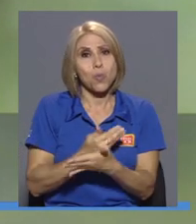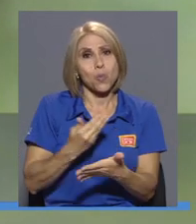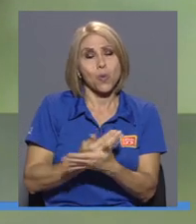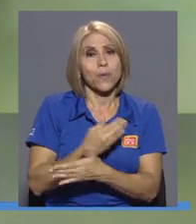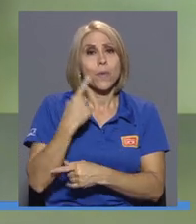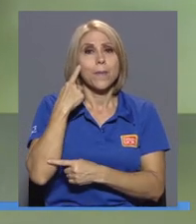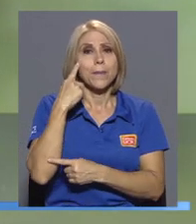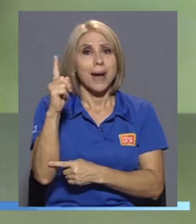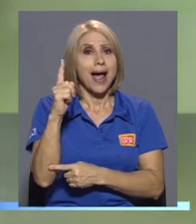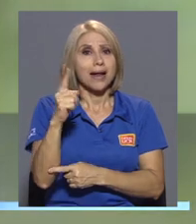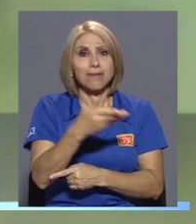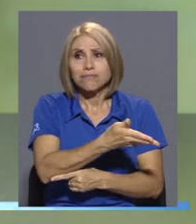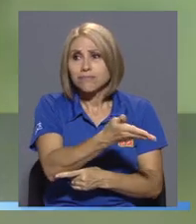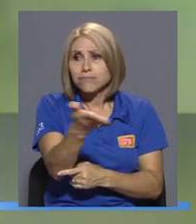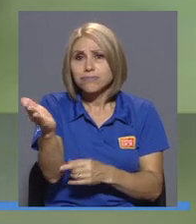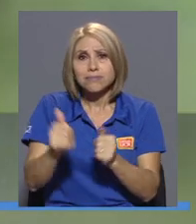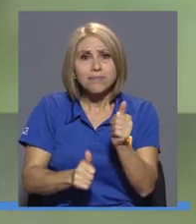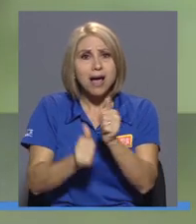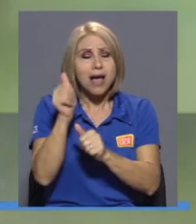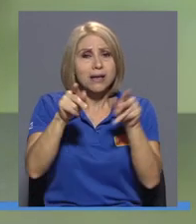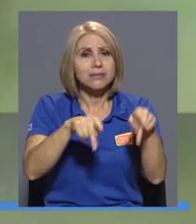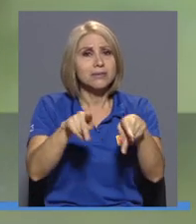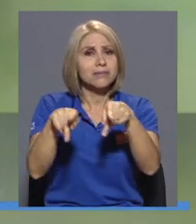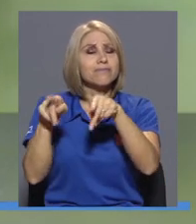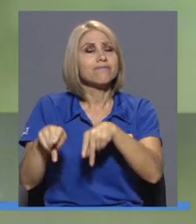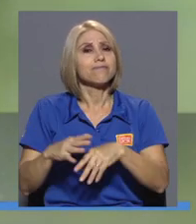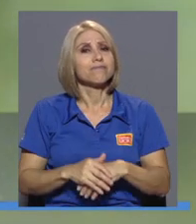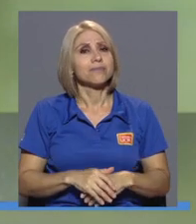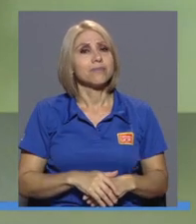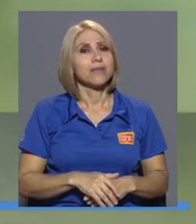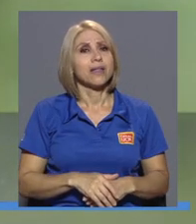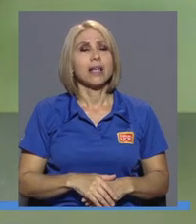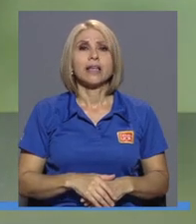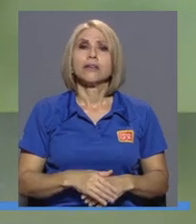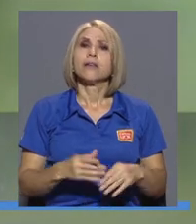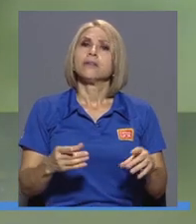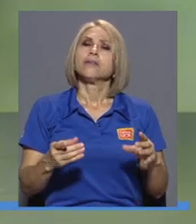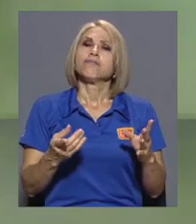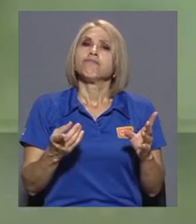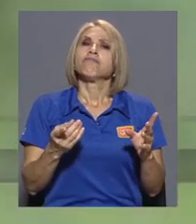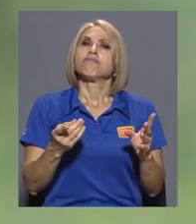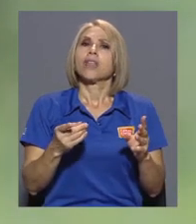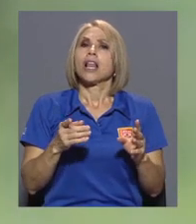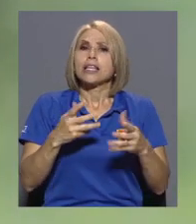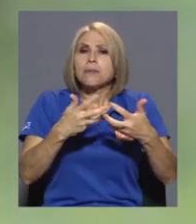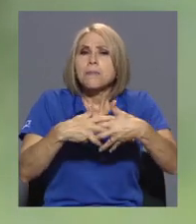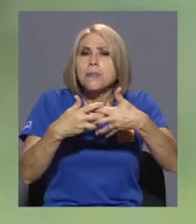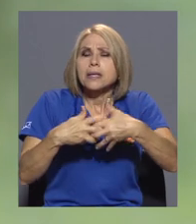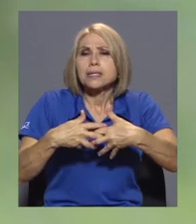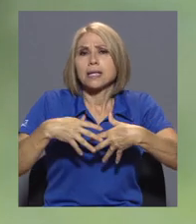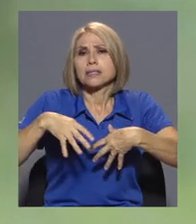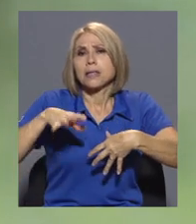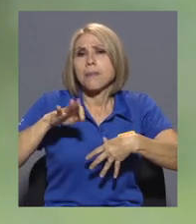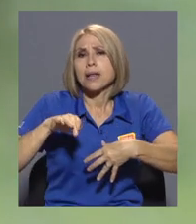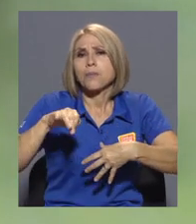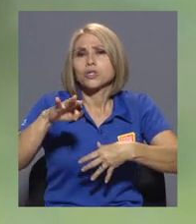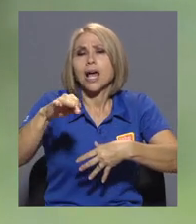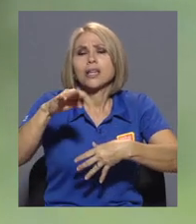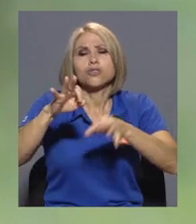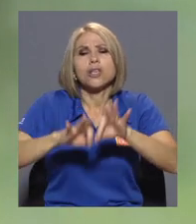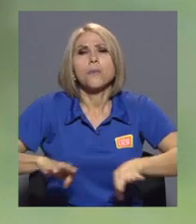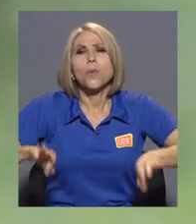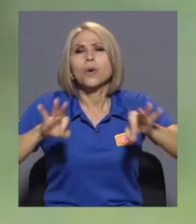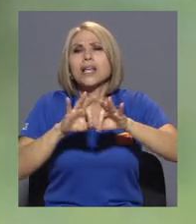para la gran parte de la población, estoy segura. ¿Cuál es la importancia de los mariposarios? Ustedes como escuela de biología, como